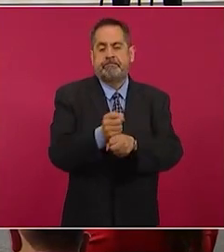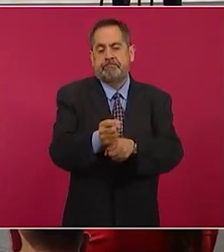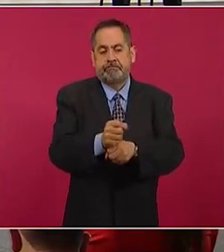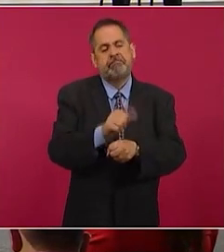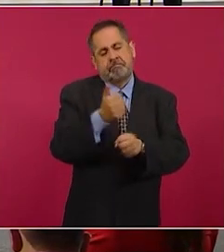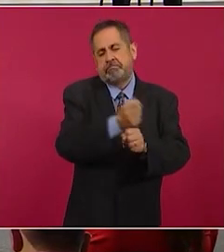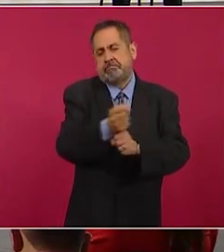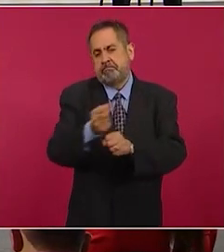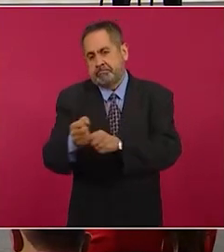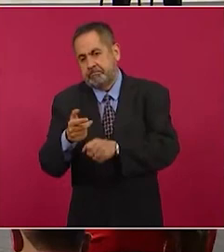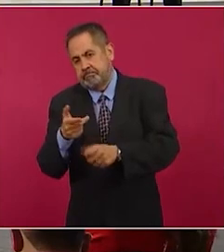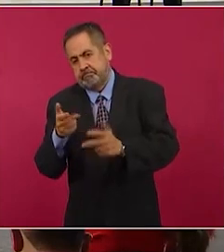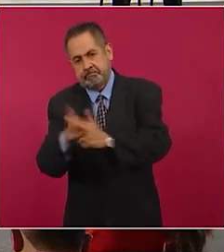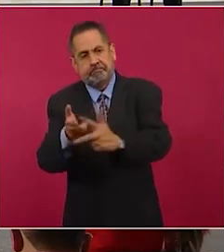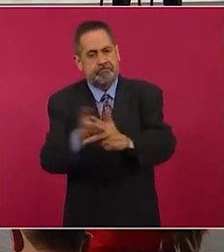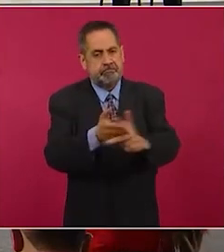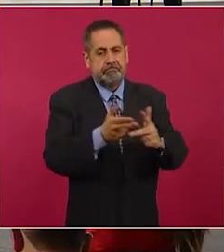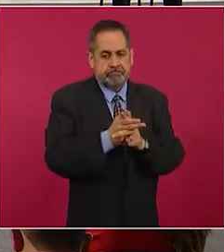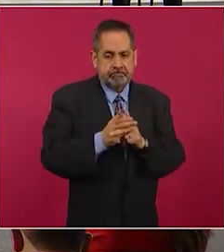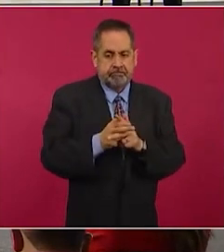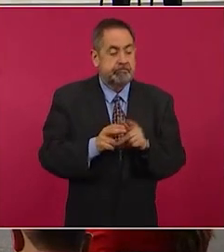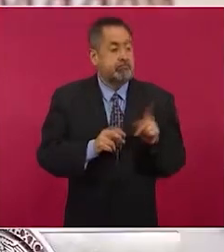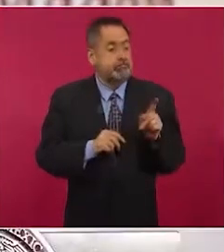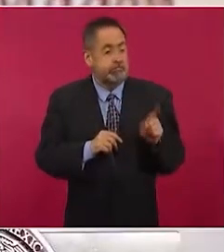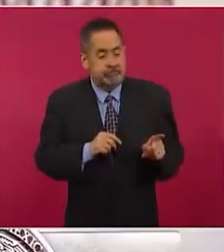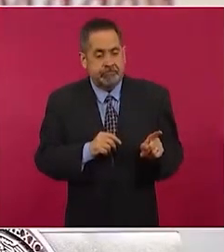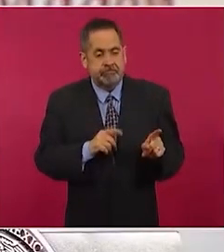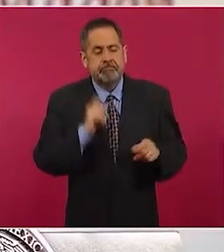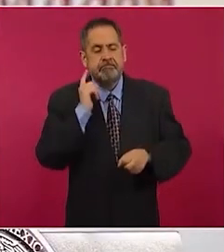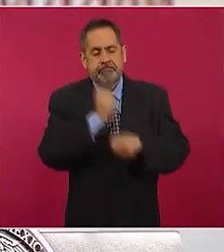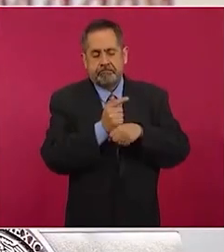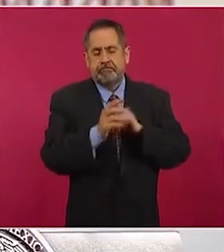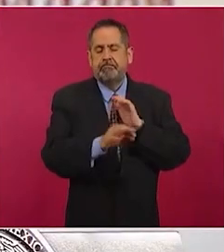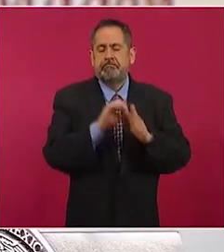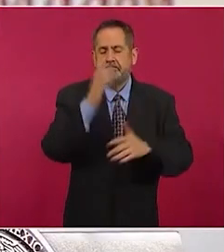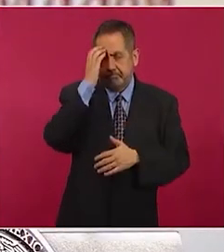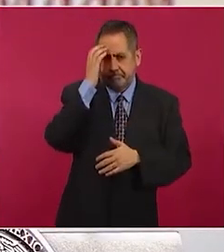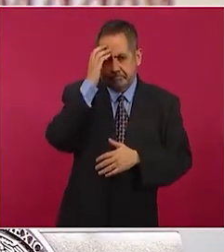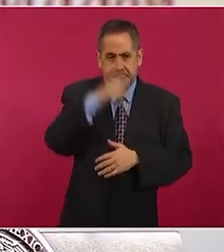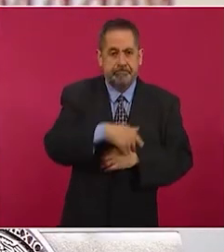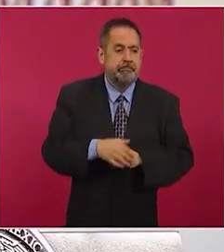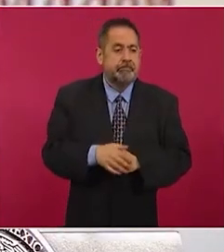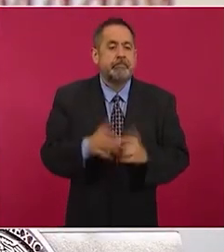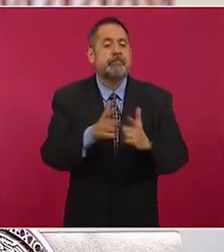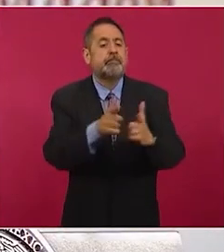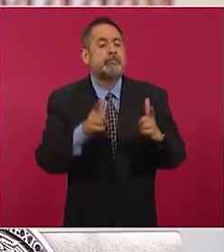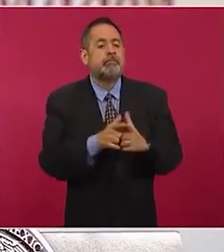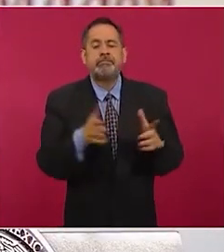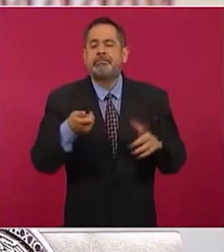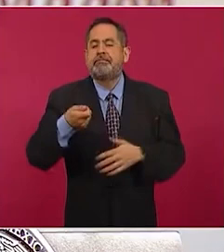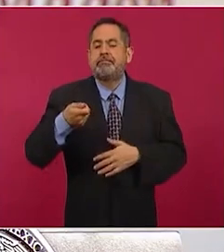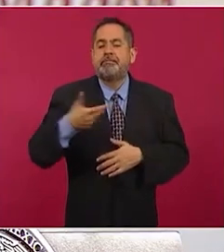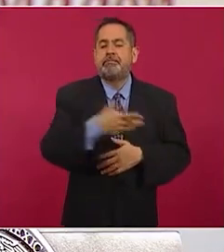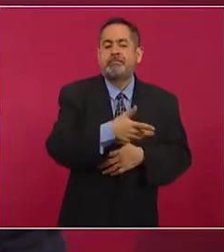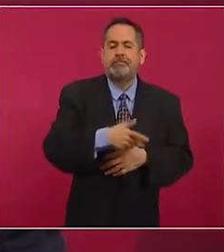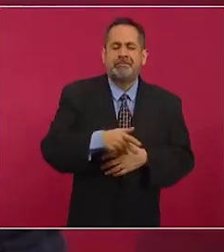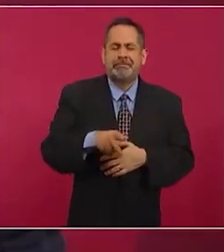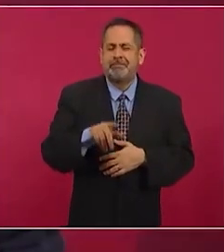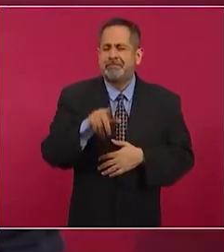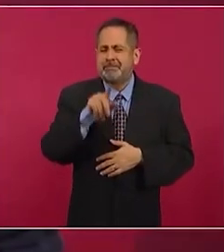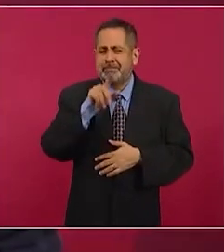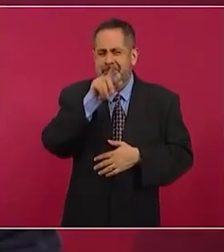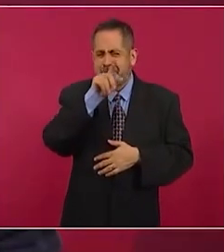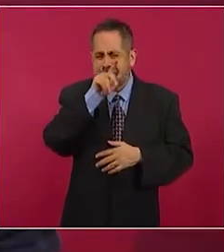que también ya a varios de sus elementos delictivos. Este grupo se hace llamar Pájaro Sierra,